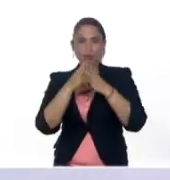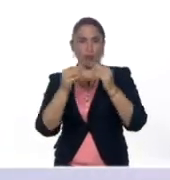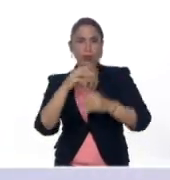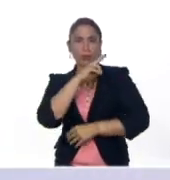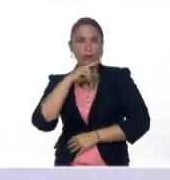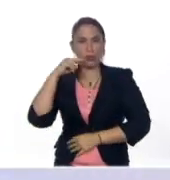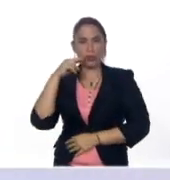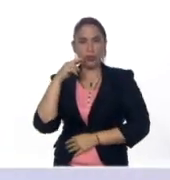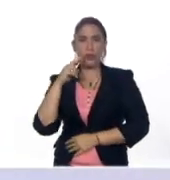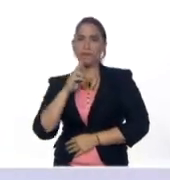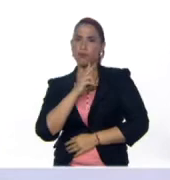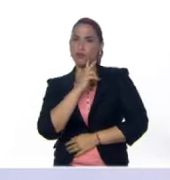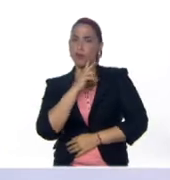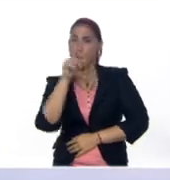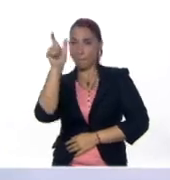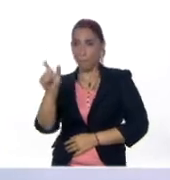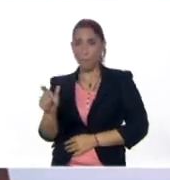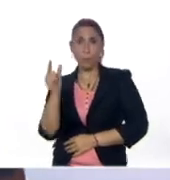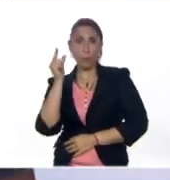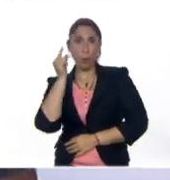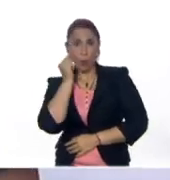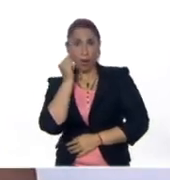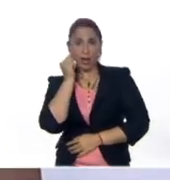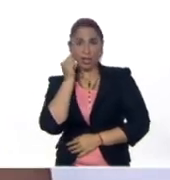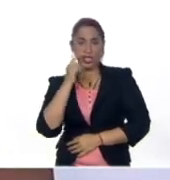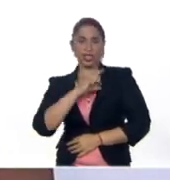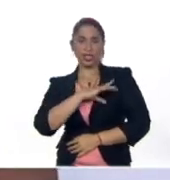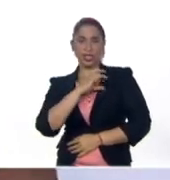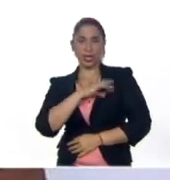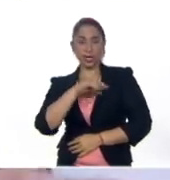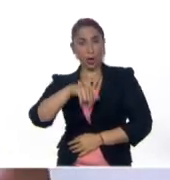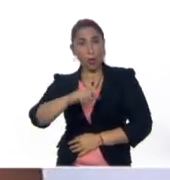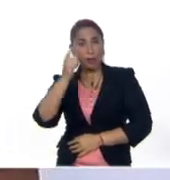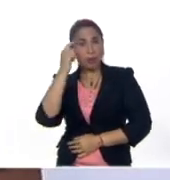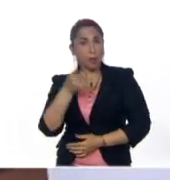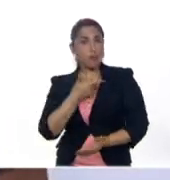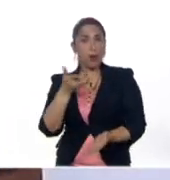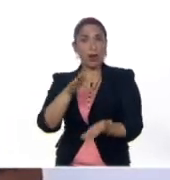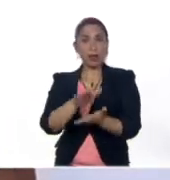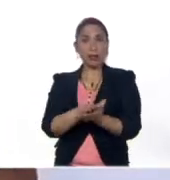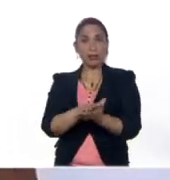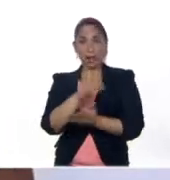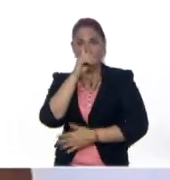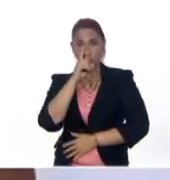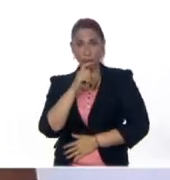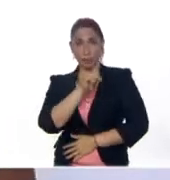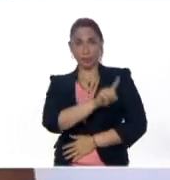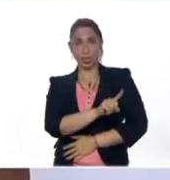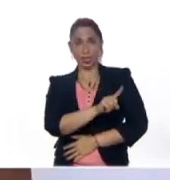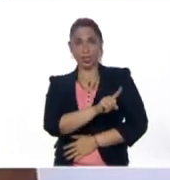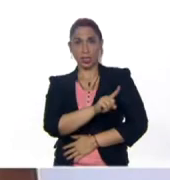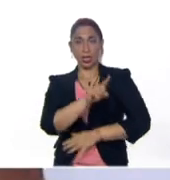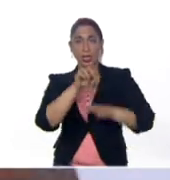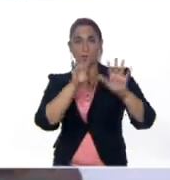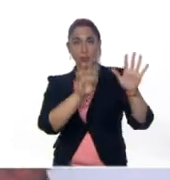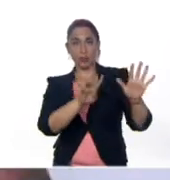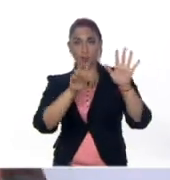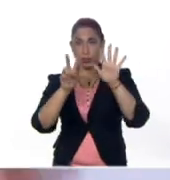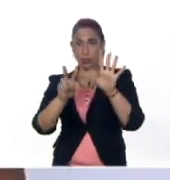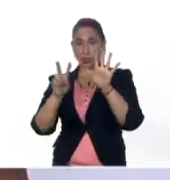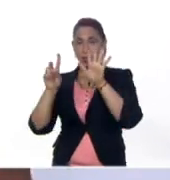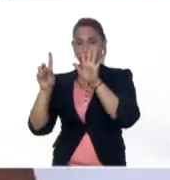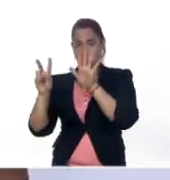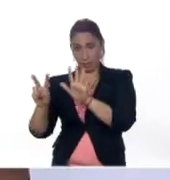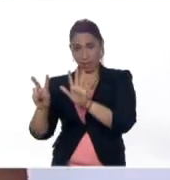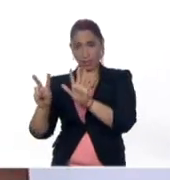Versos de Violeta Parra, artista chilena quien un día como hoy fallece en el año 1967 con solo